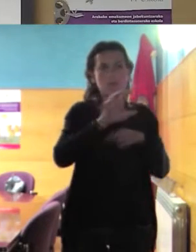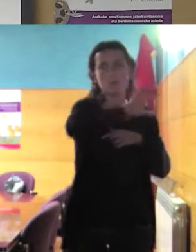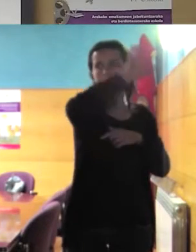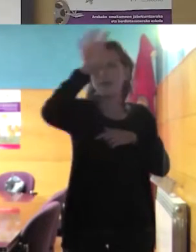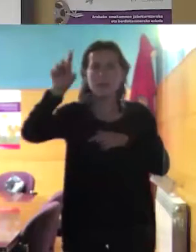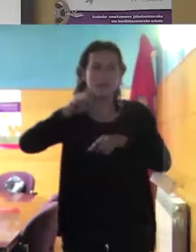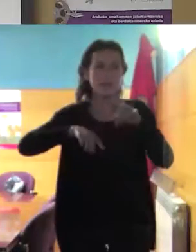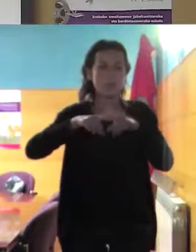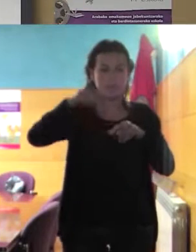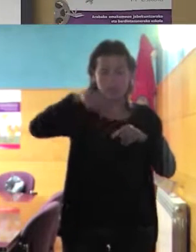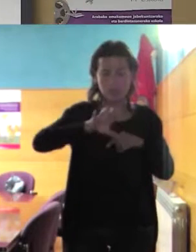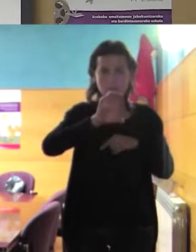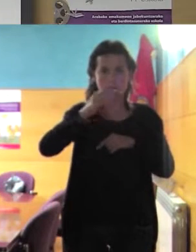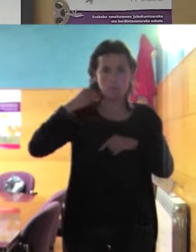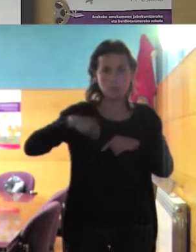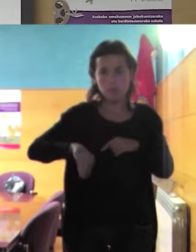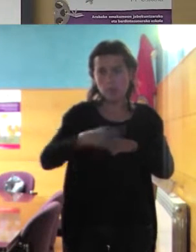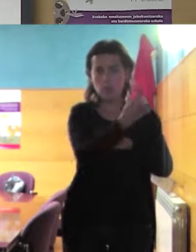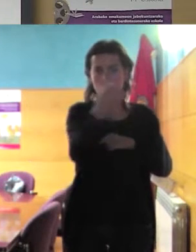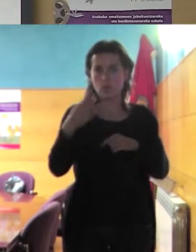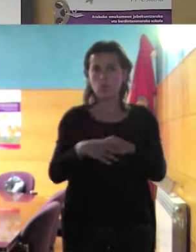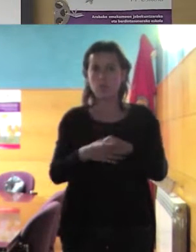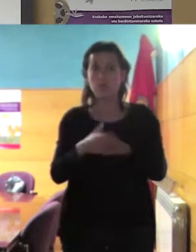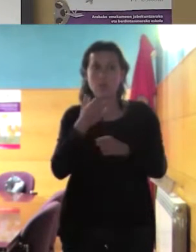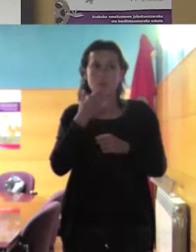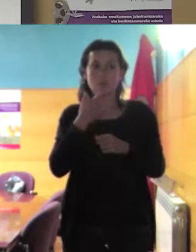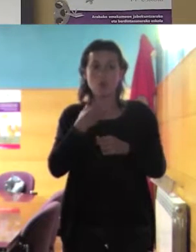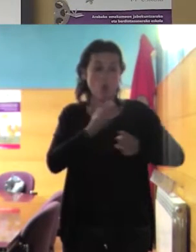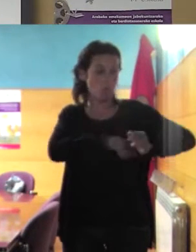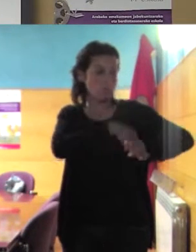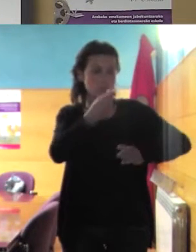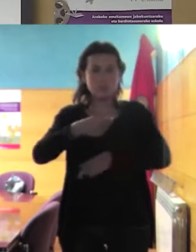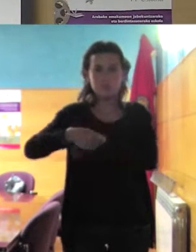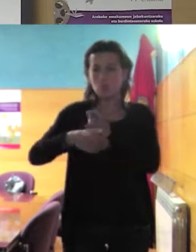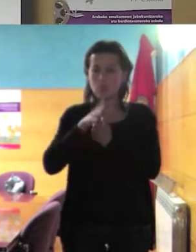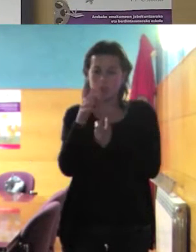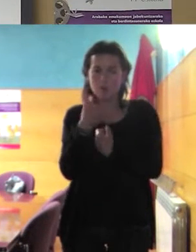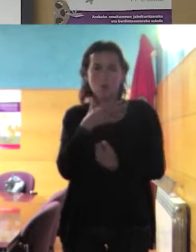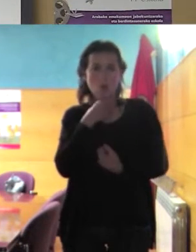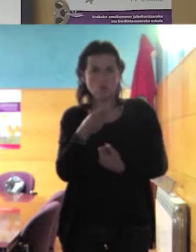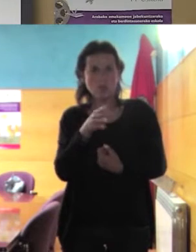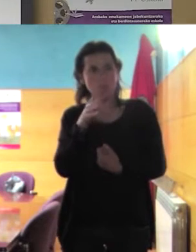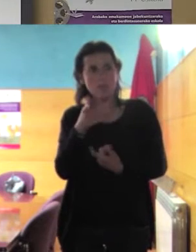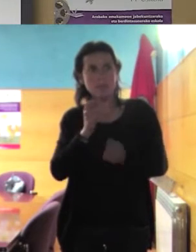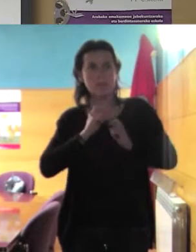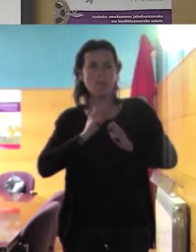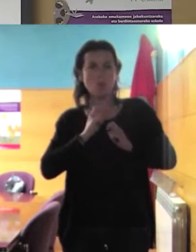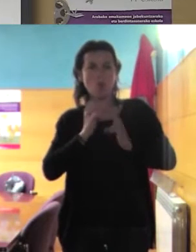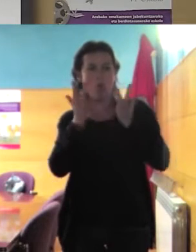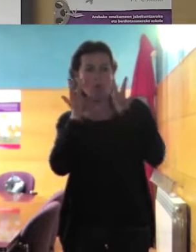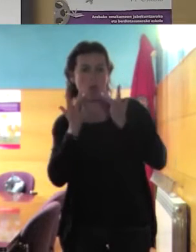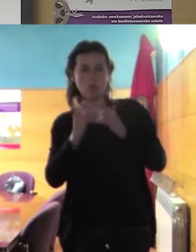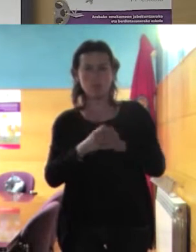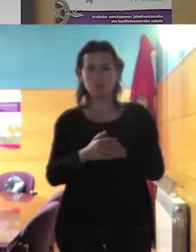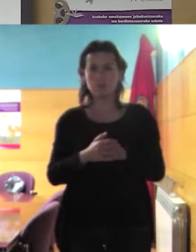decimos yo voy con esta yo me depilo porque me gusta porque es que me parece que es muy limpio y